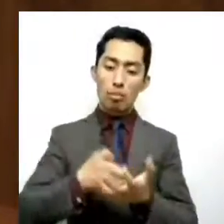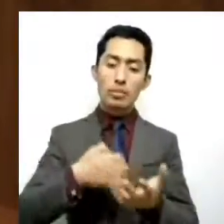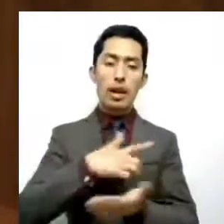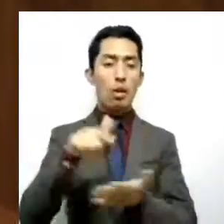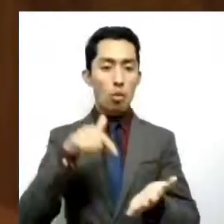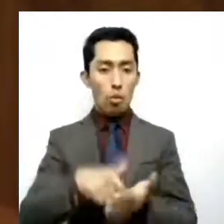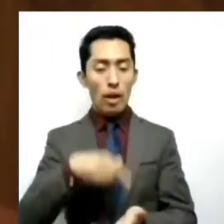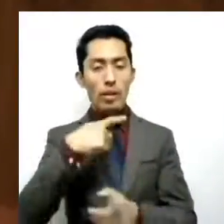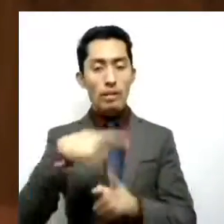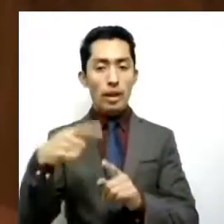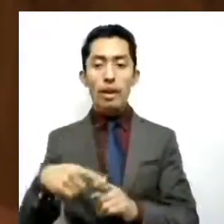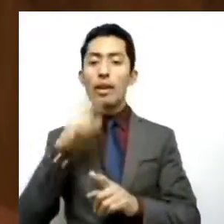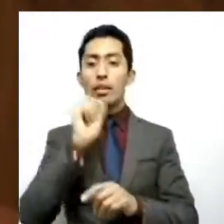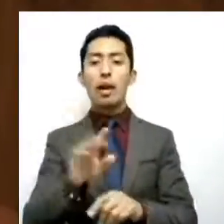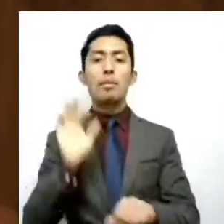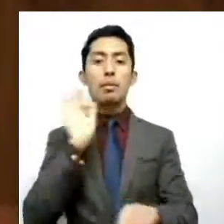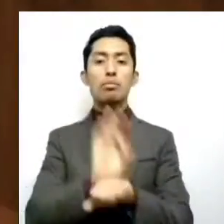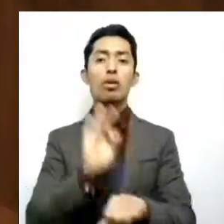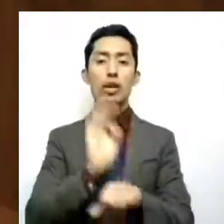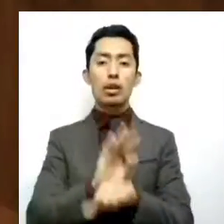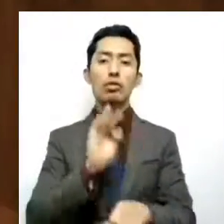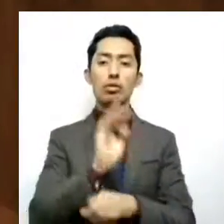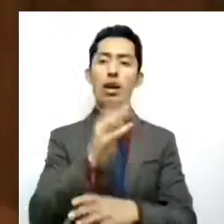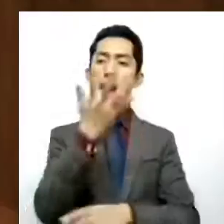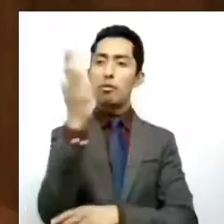protección del medio ambiente.